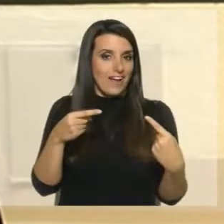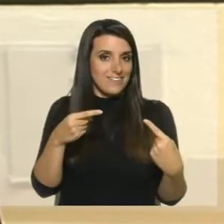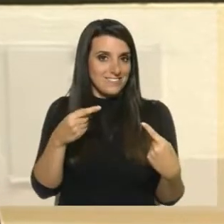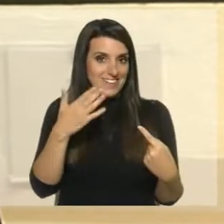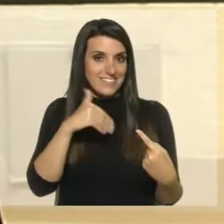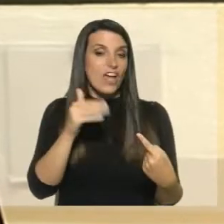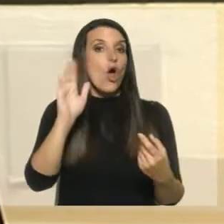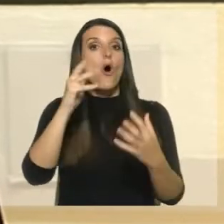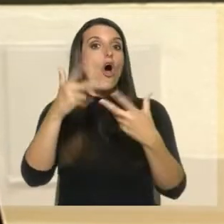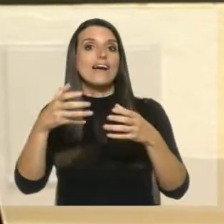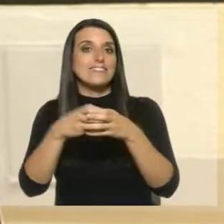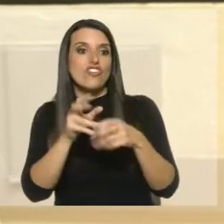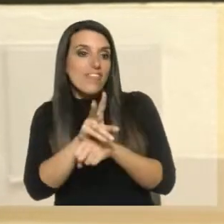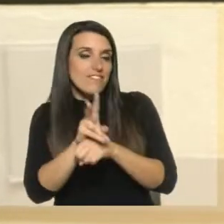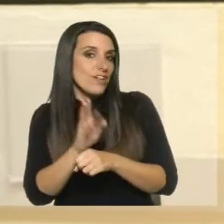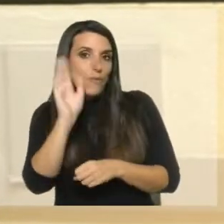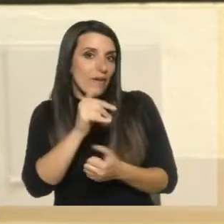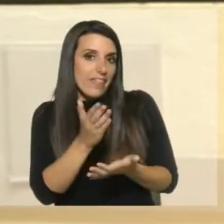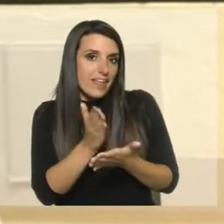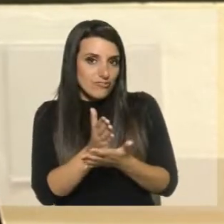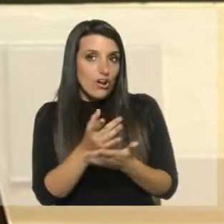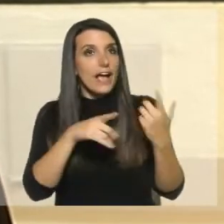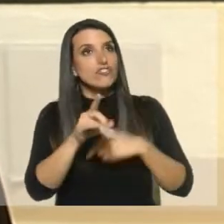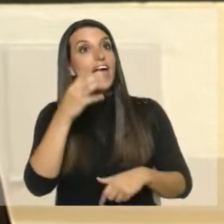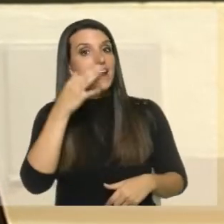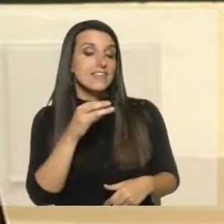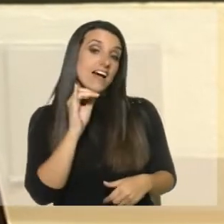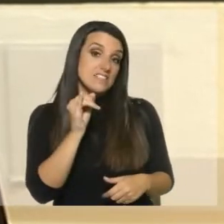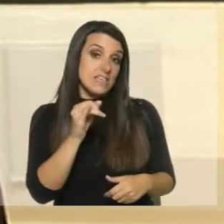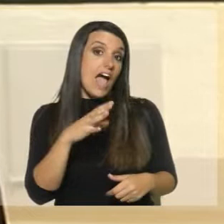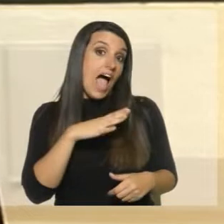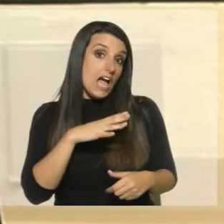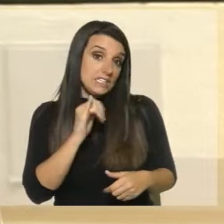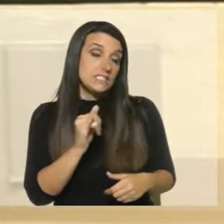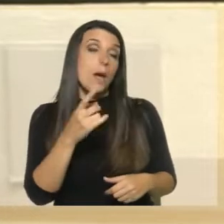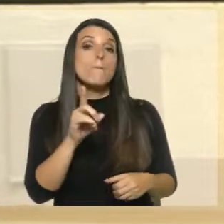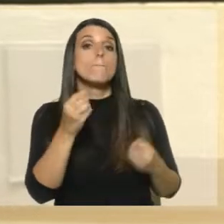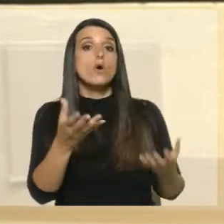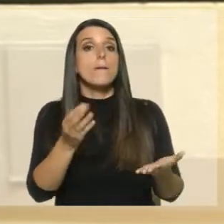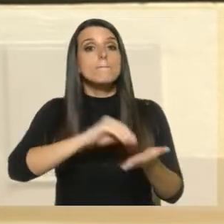tampoco las organizaciones defender ese tipo de derechos. Entonces, en realidad sí, se está, porque además hay una